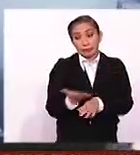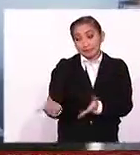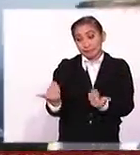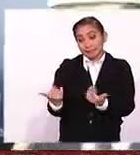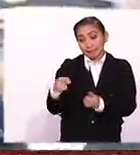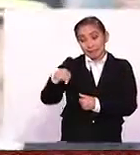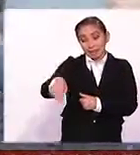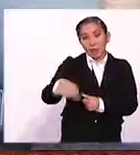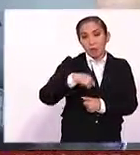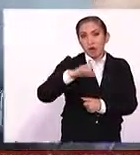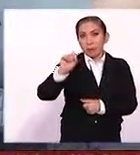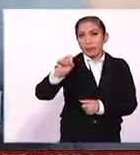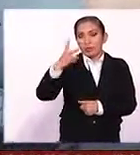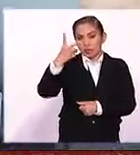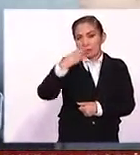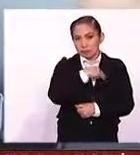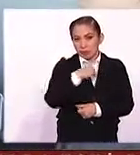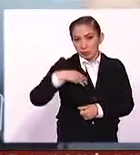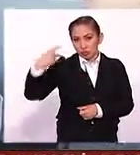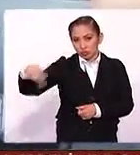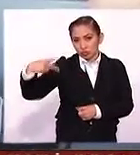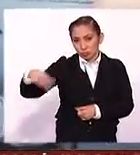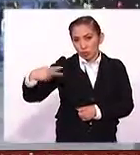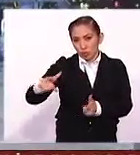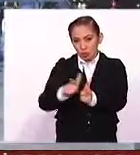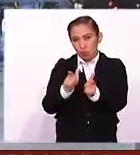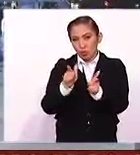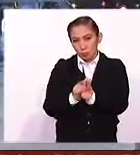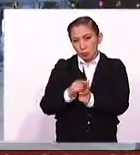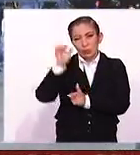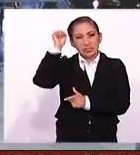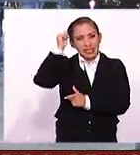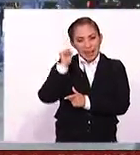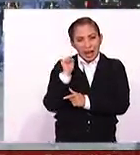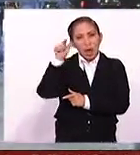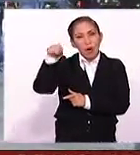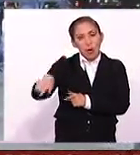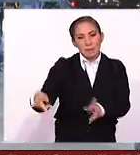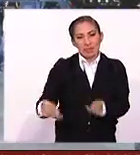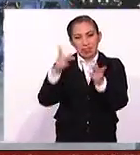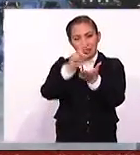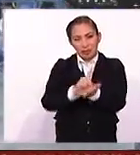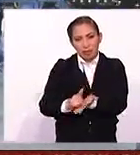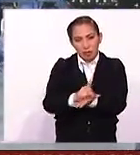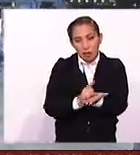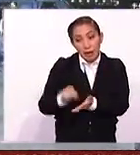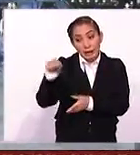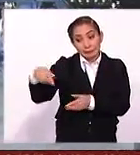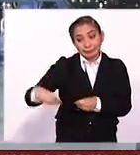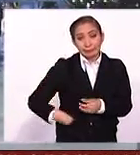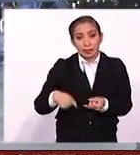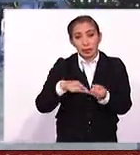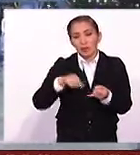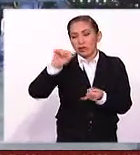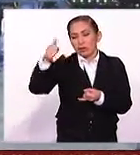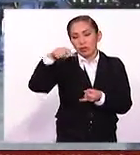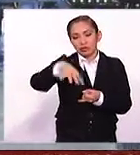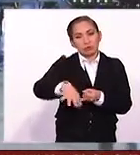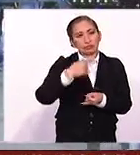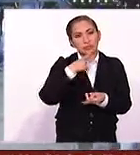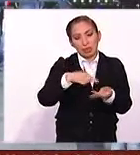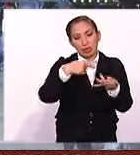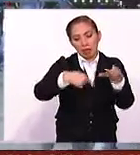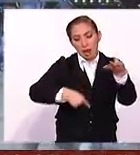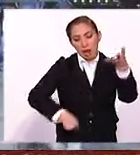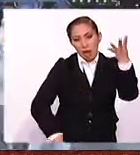junto con al menos 22 miembros del cartel de Sinaloa, del trasiego de drogas, y otros cargos criminales desde